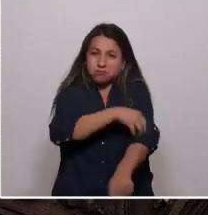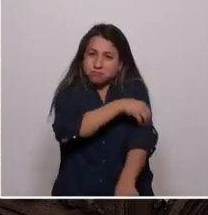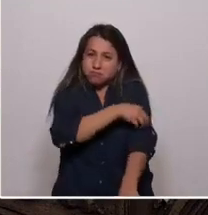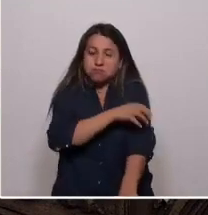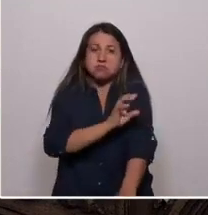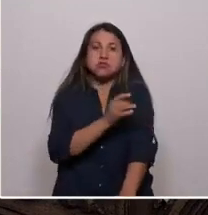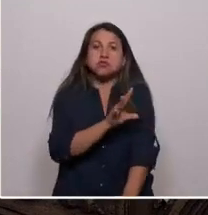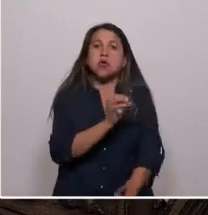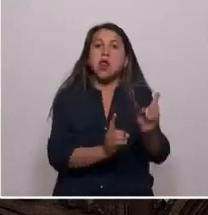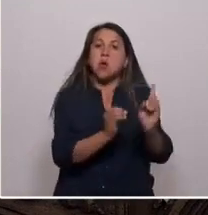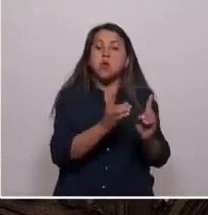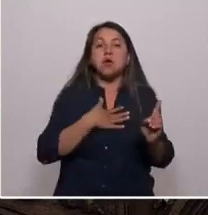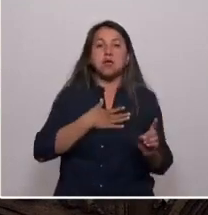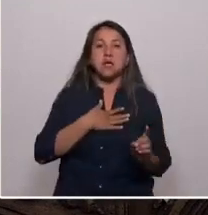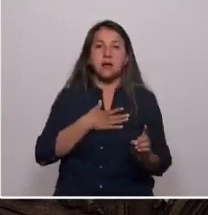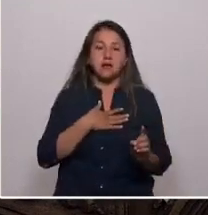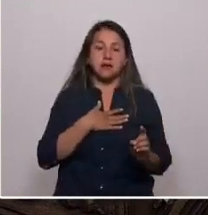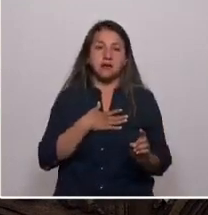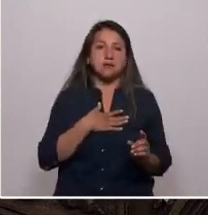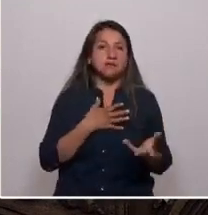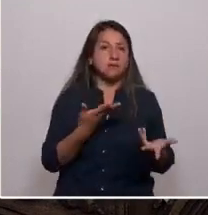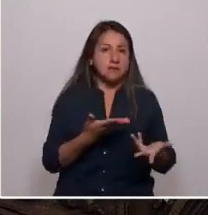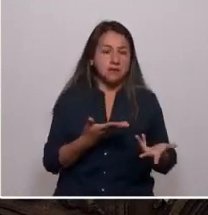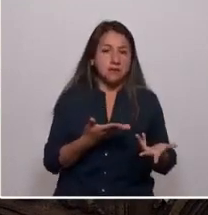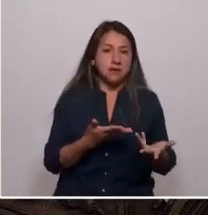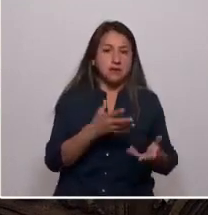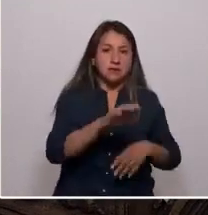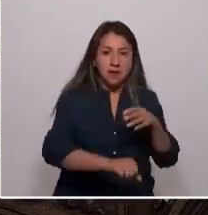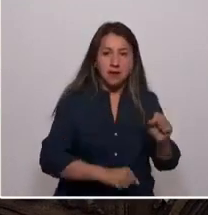pocos, a costa de la vida de muchos y muchas.